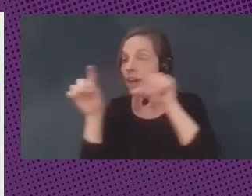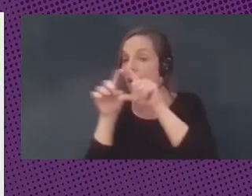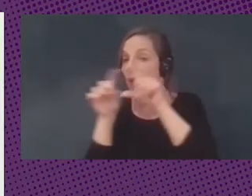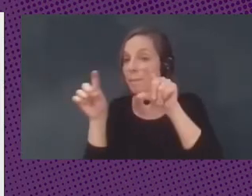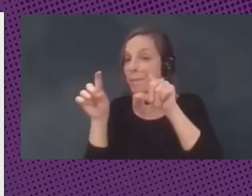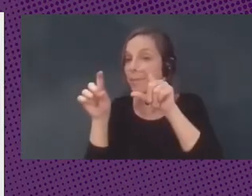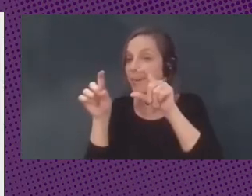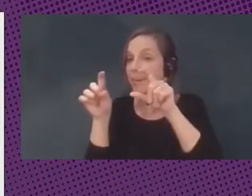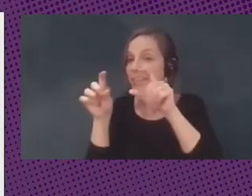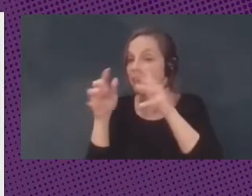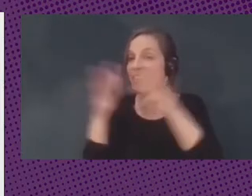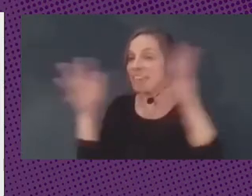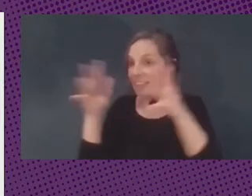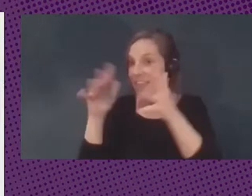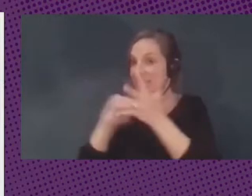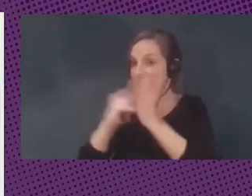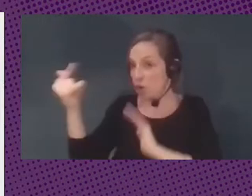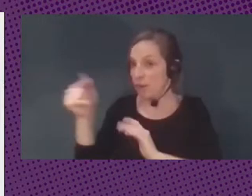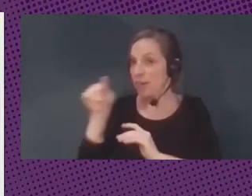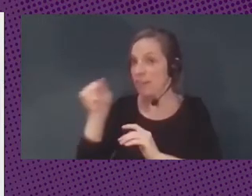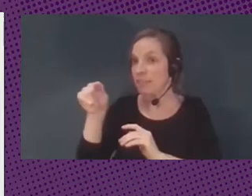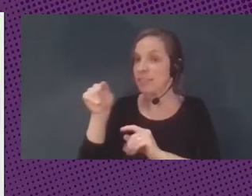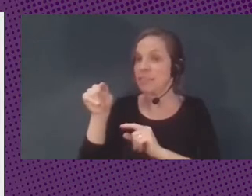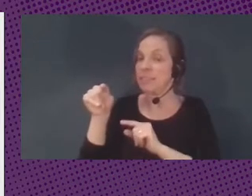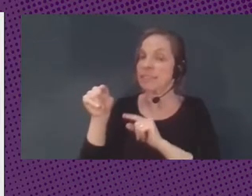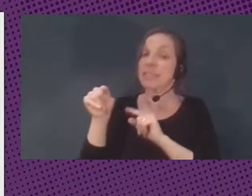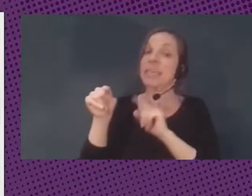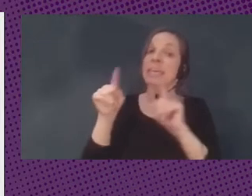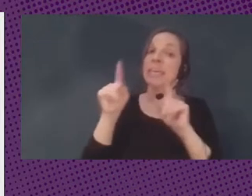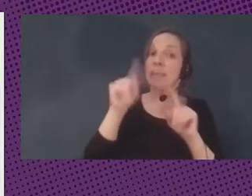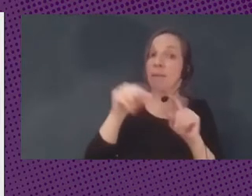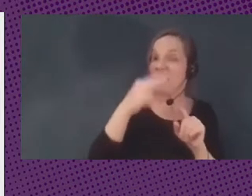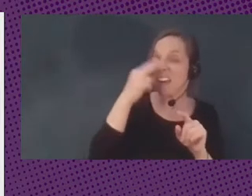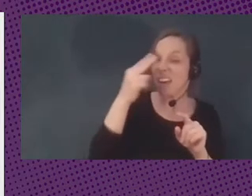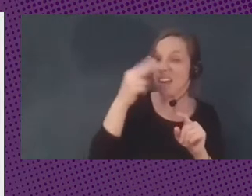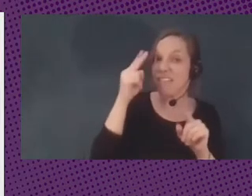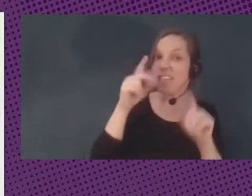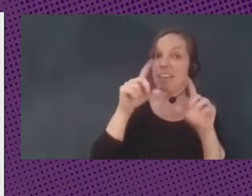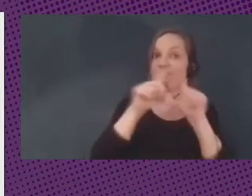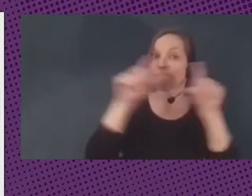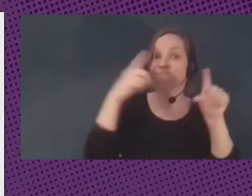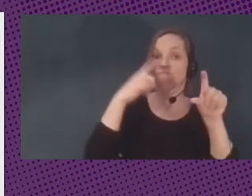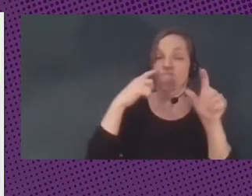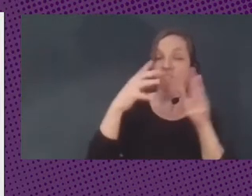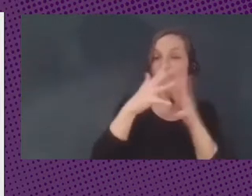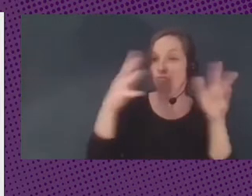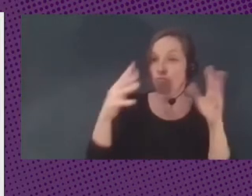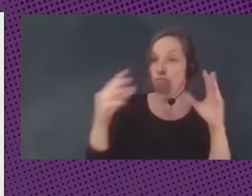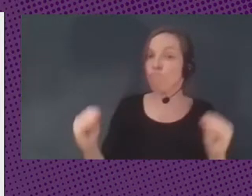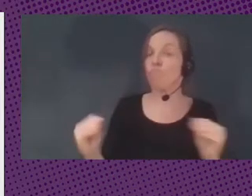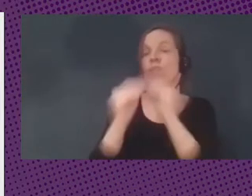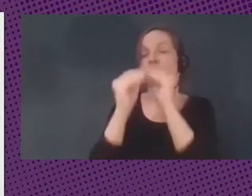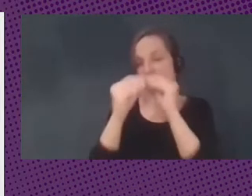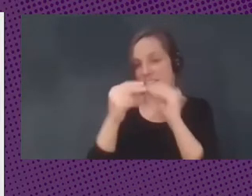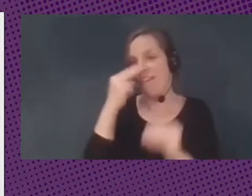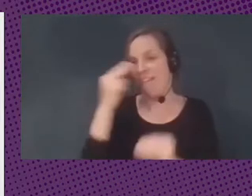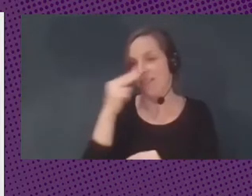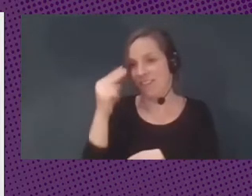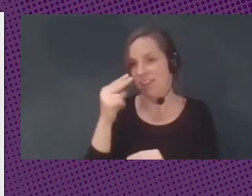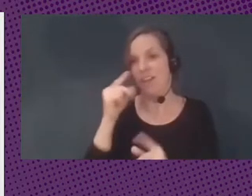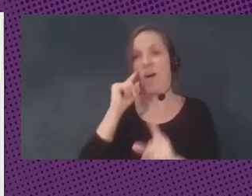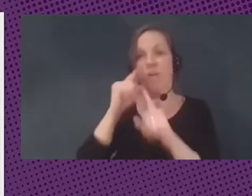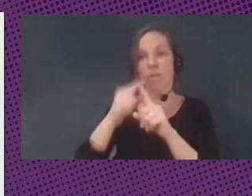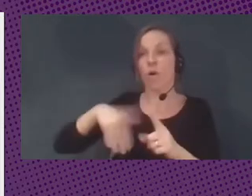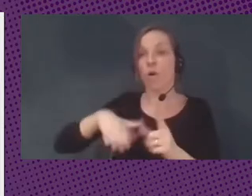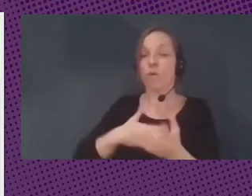las Big Tech de las grandes tecnológicas y de las grandes financieras a nivel mundial ¿para qué? pues para jugar con nuestros